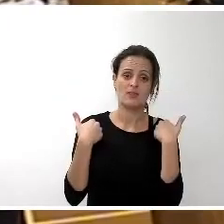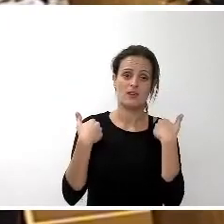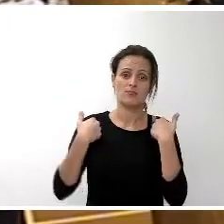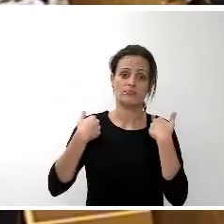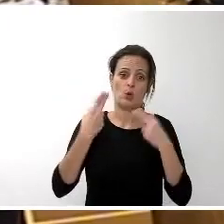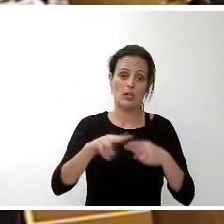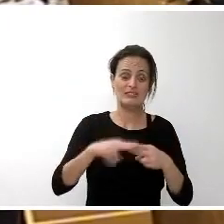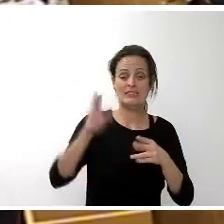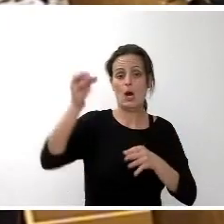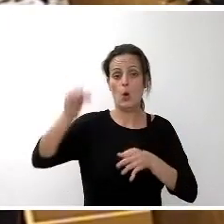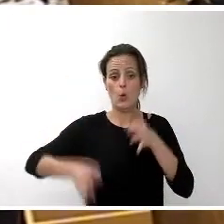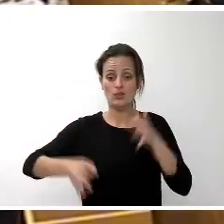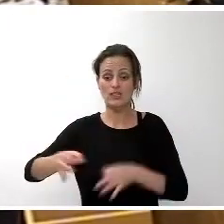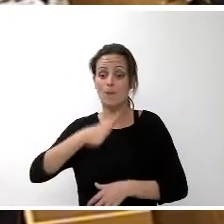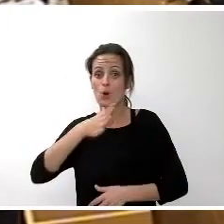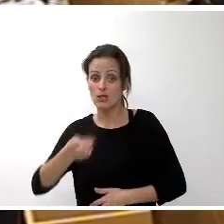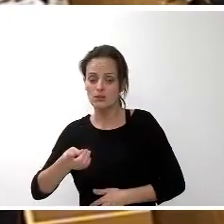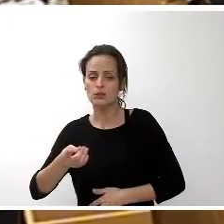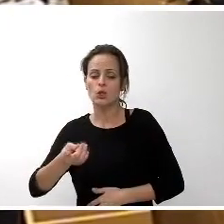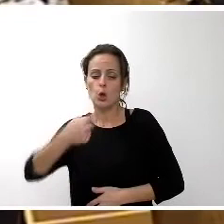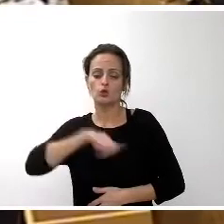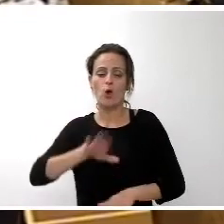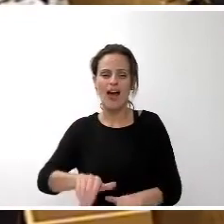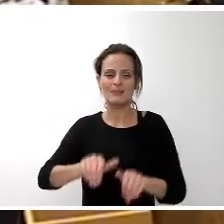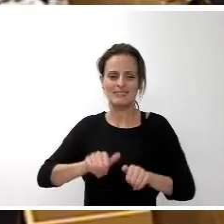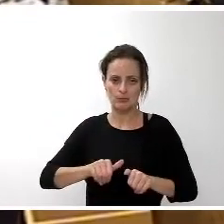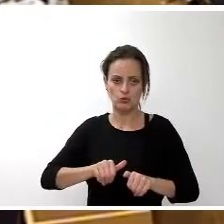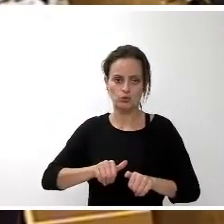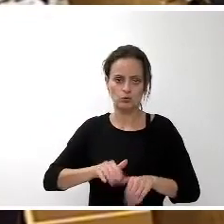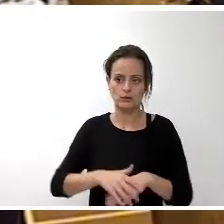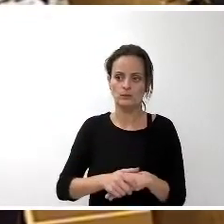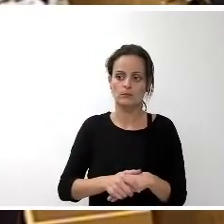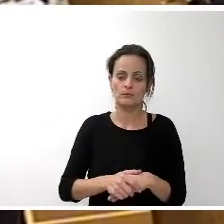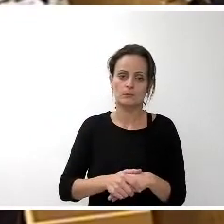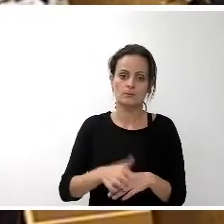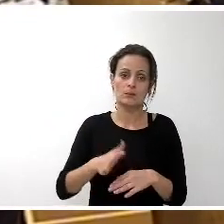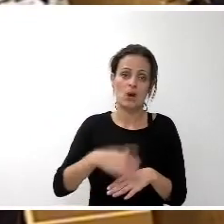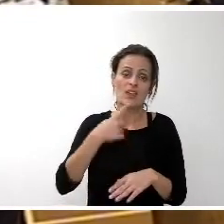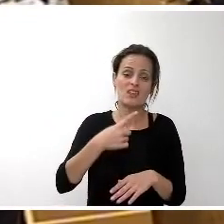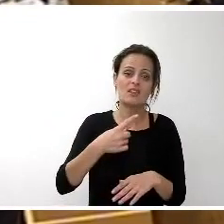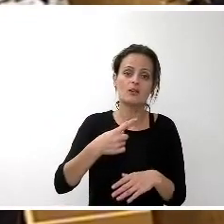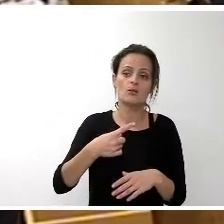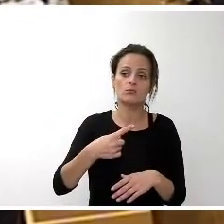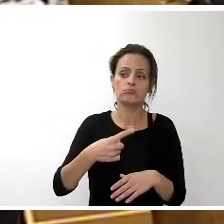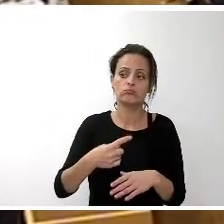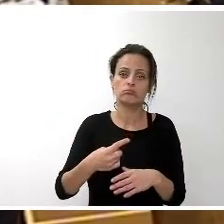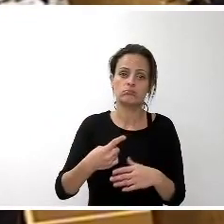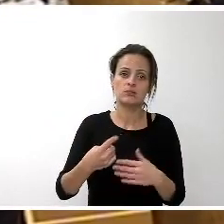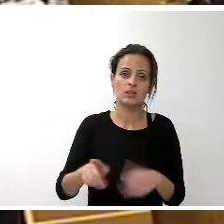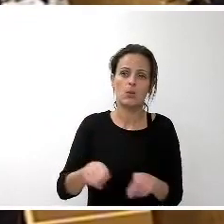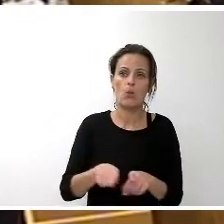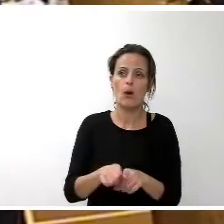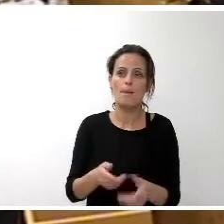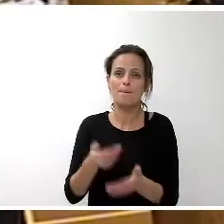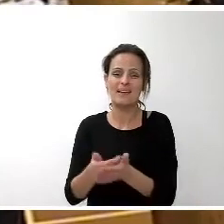por eso nuestro sentido del voto de abstención voy a fijar la posición y decir cuál va a ser nuestro voto no pedir el voto como